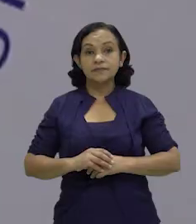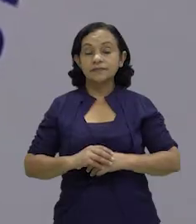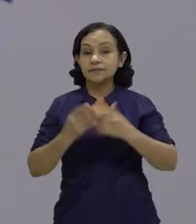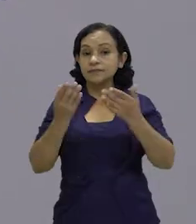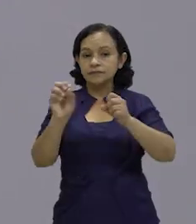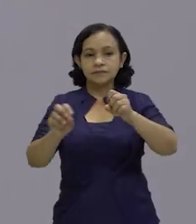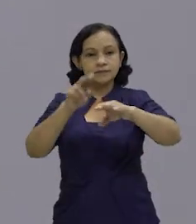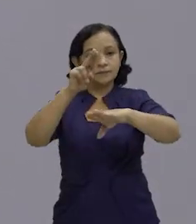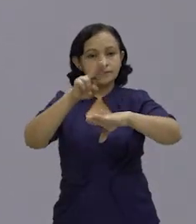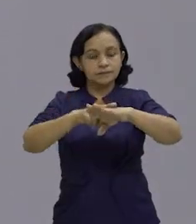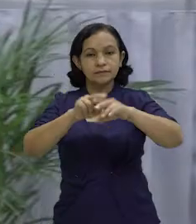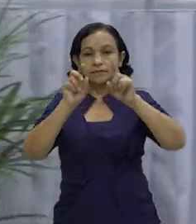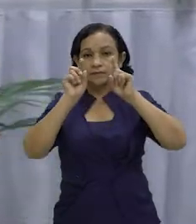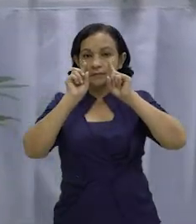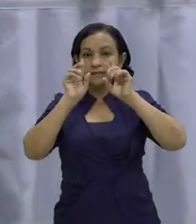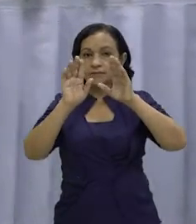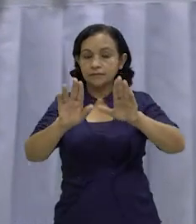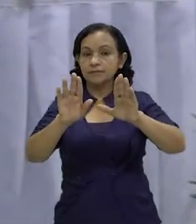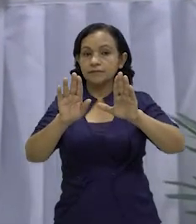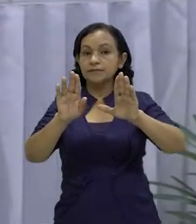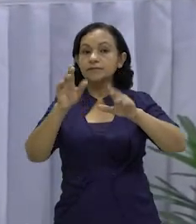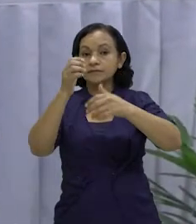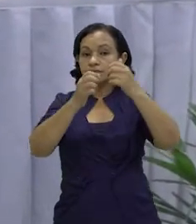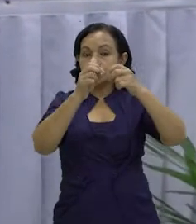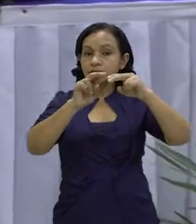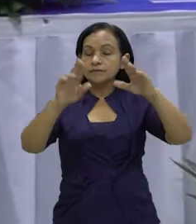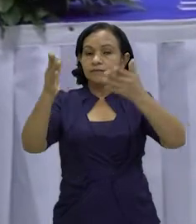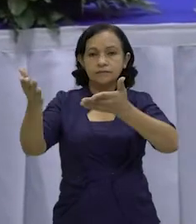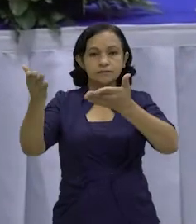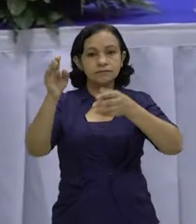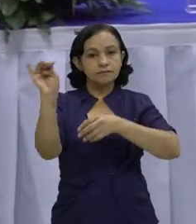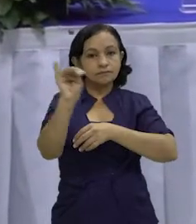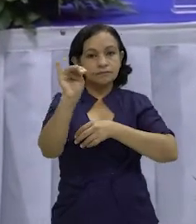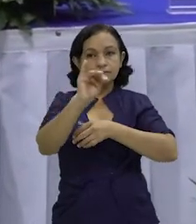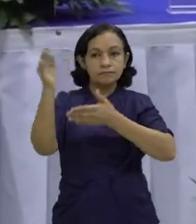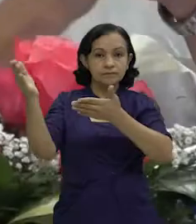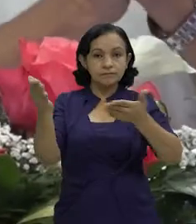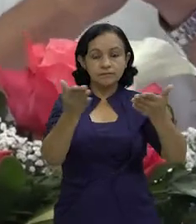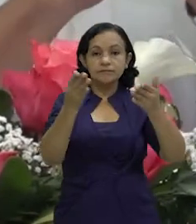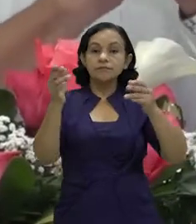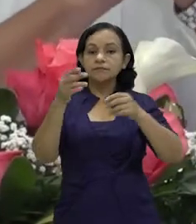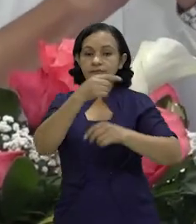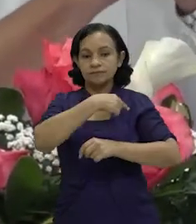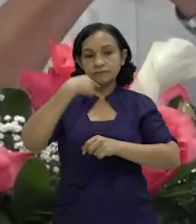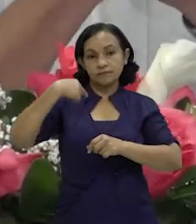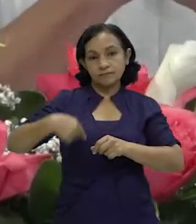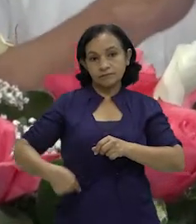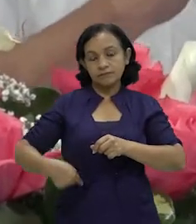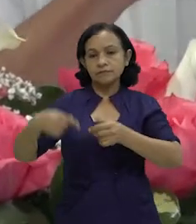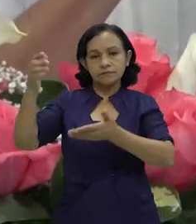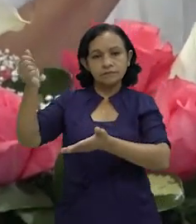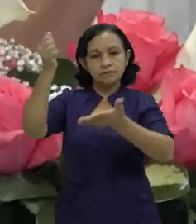El Sistema Nacional para la Prevención, Mitigación y Atención a Desastre recibió este miércoles de parte de la República de China